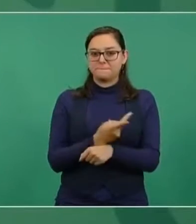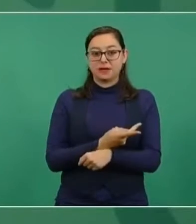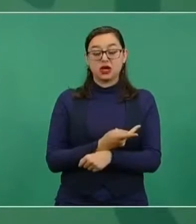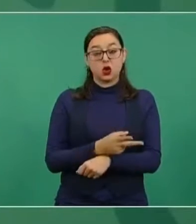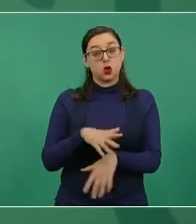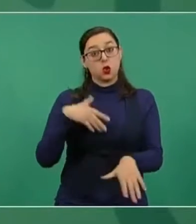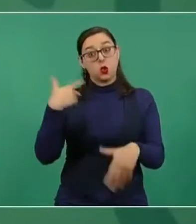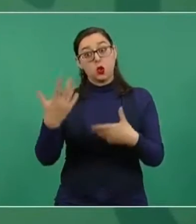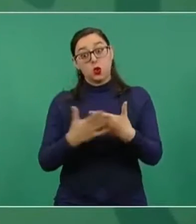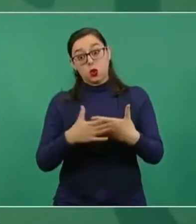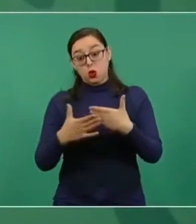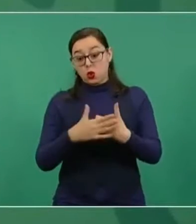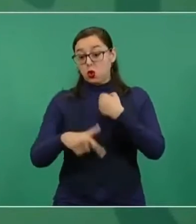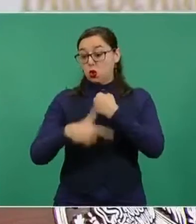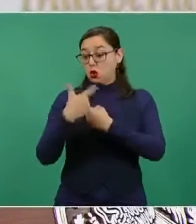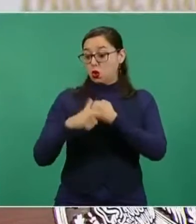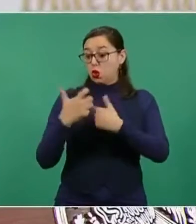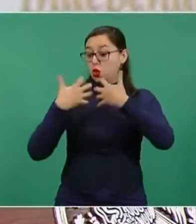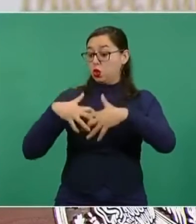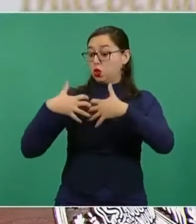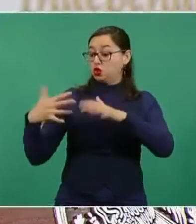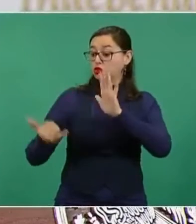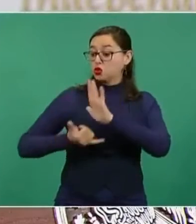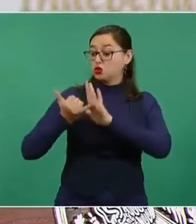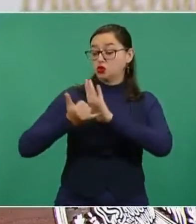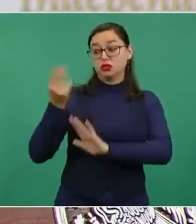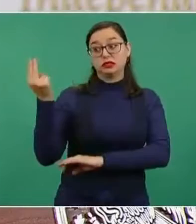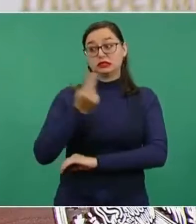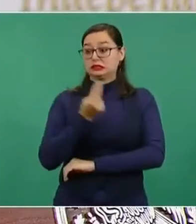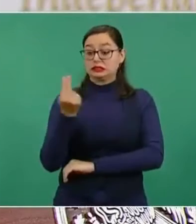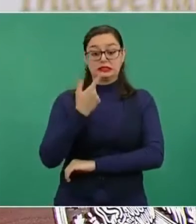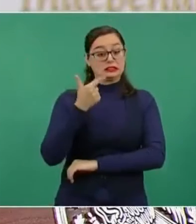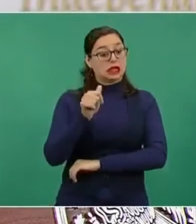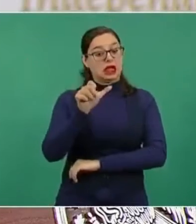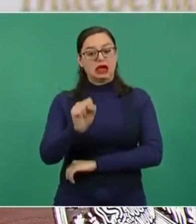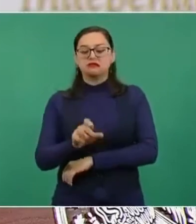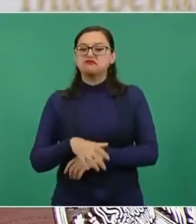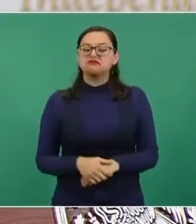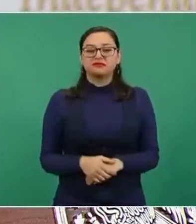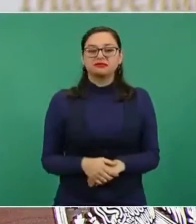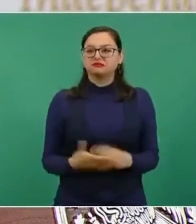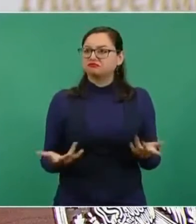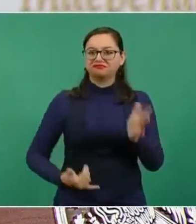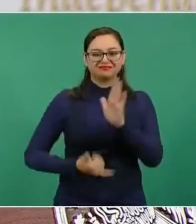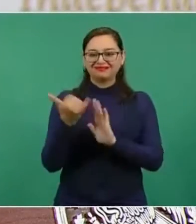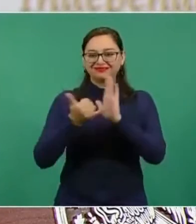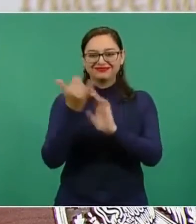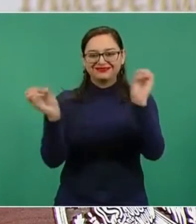termoeléctricas. No se construyeron las termoeléctricas, pero se contrató el gas.